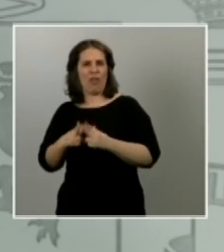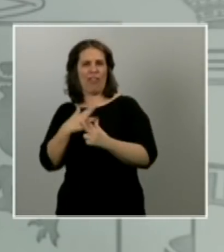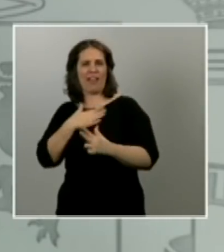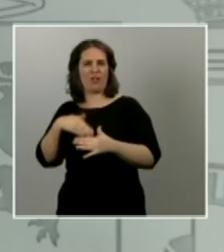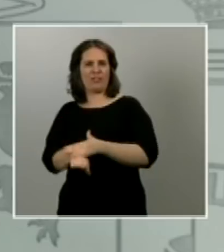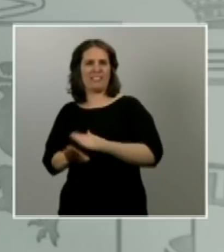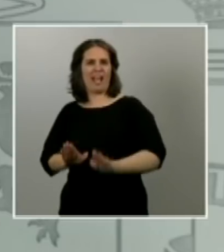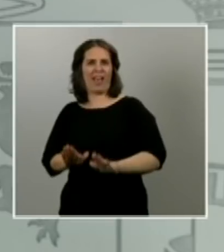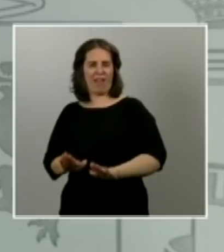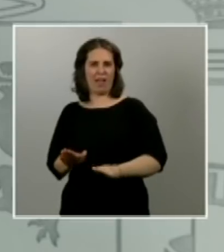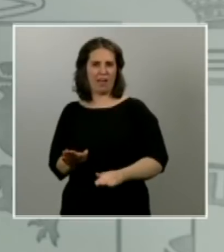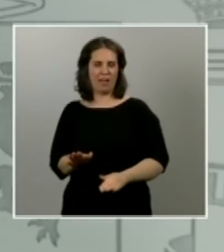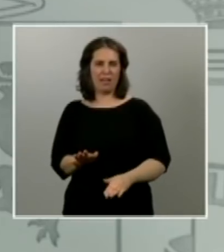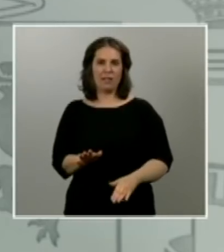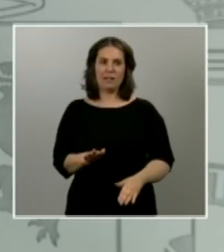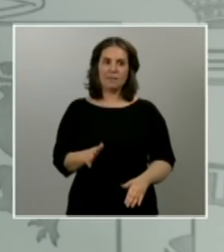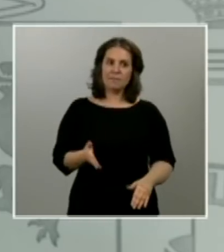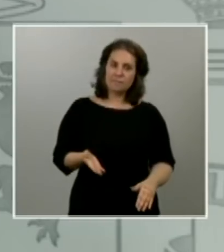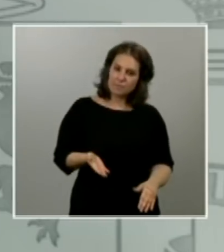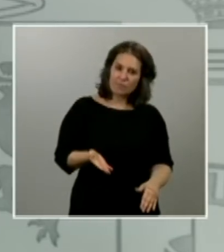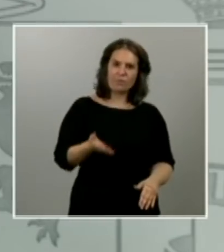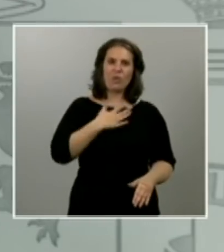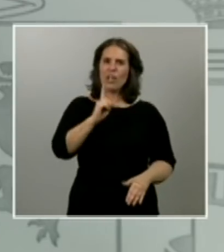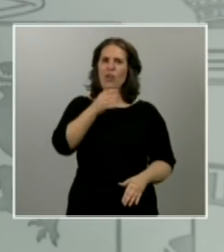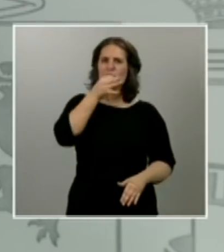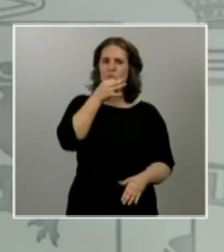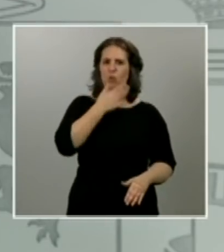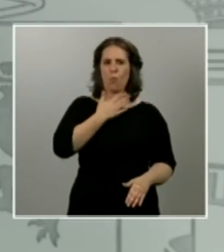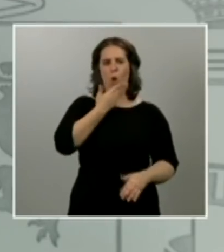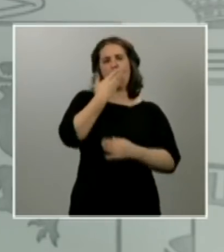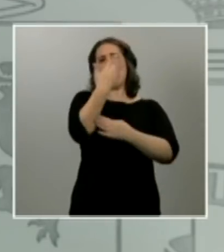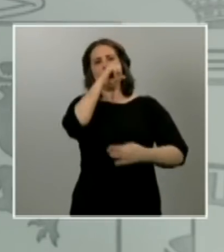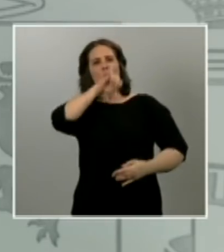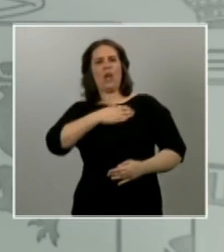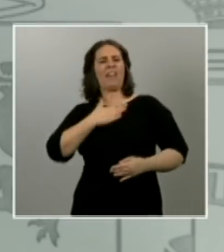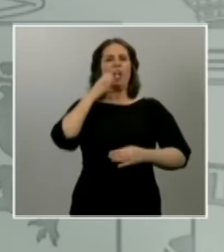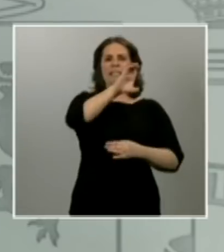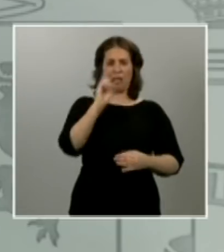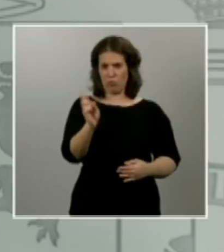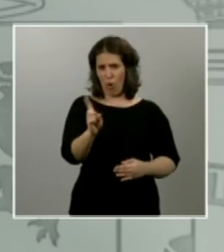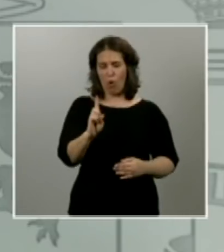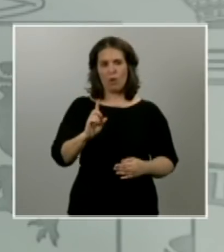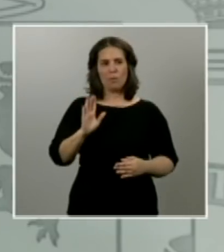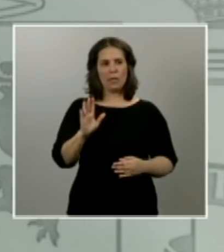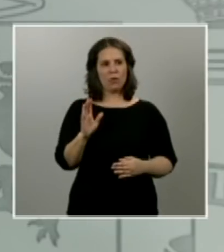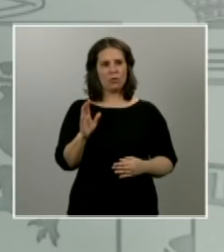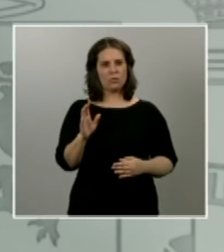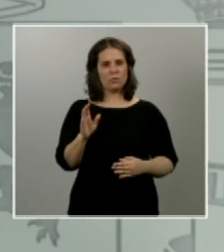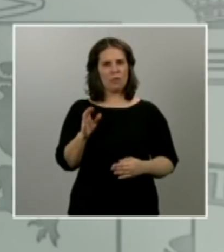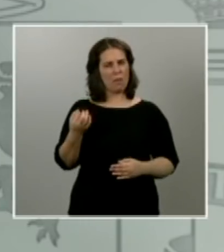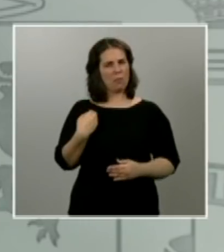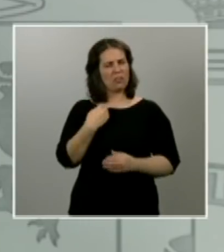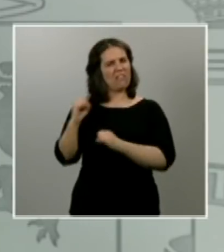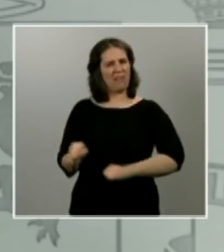un orgullo o sea un discurso nacionalista pero creo que es importante también reivindicar la industria nacional y también pues